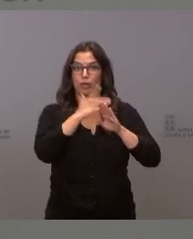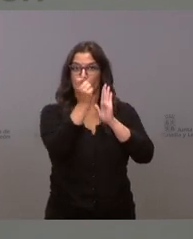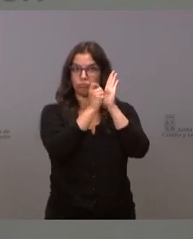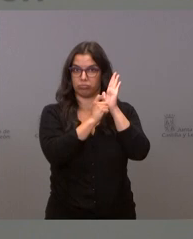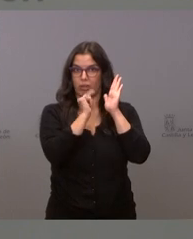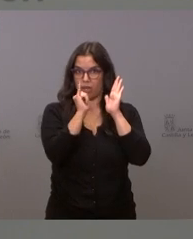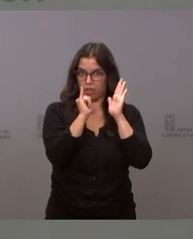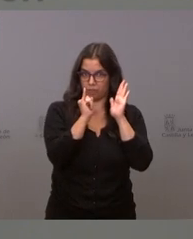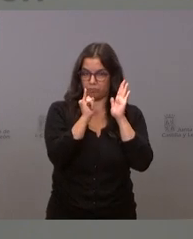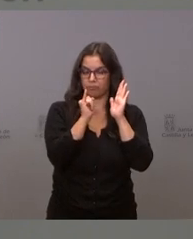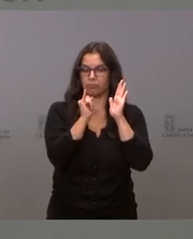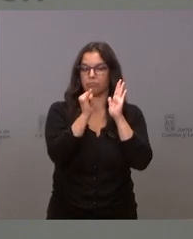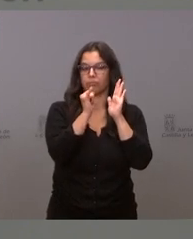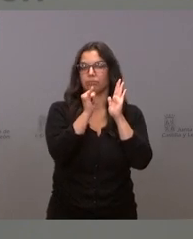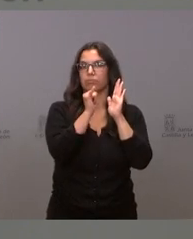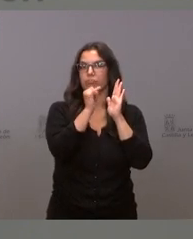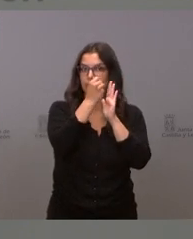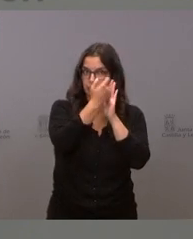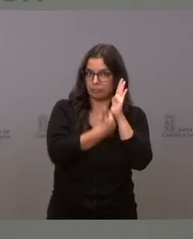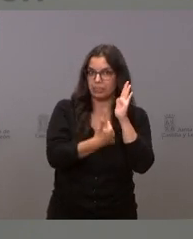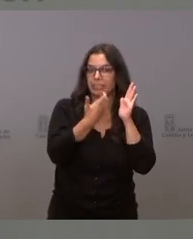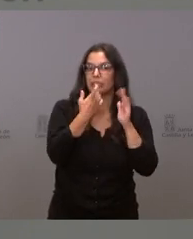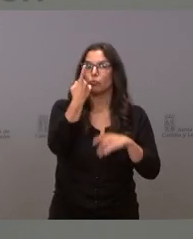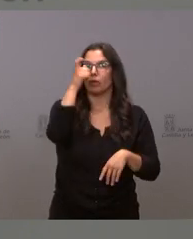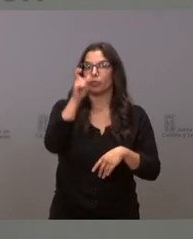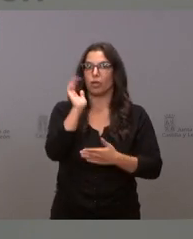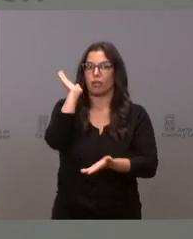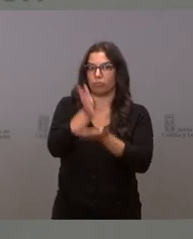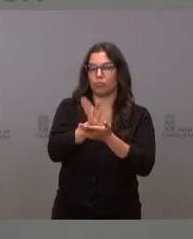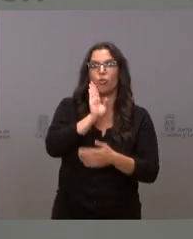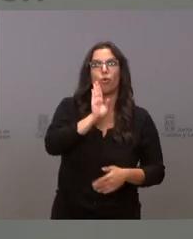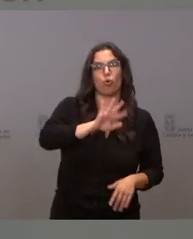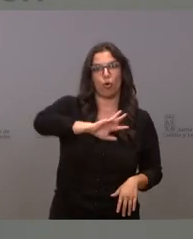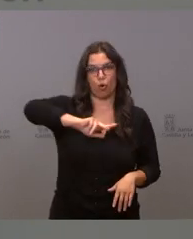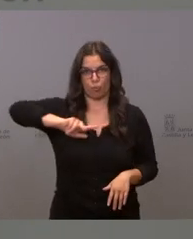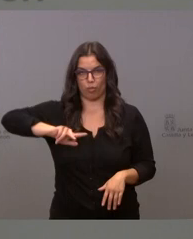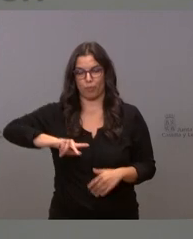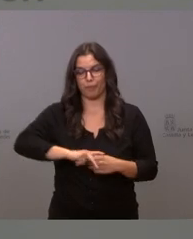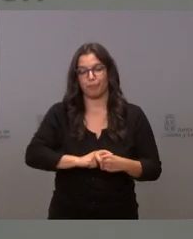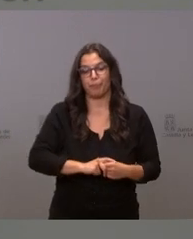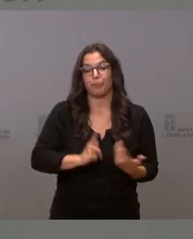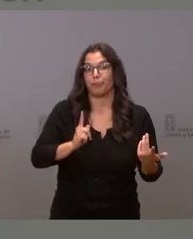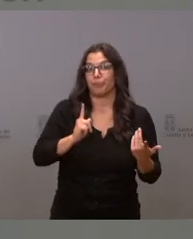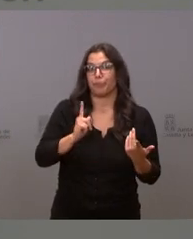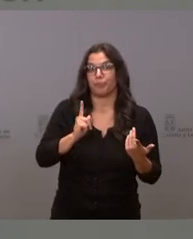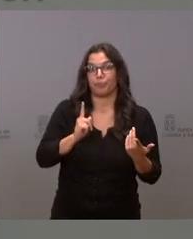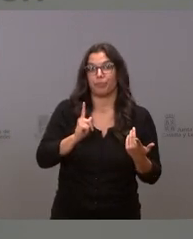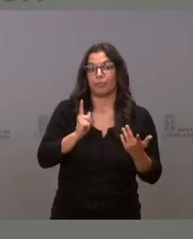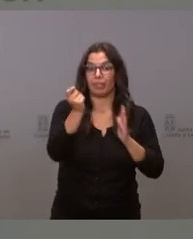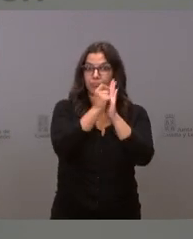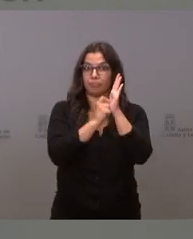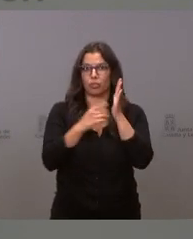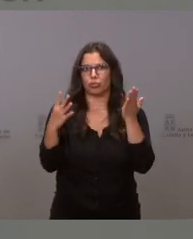cosas en el caso de que alguien sea condenado por corrupción y todas estas cosas se han de cumplir